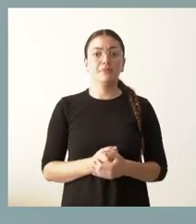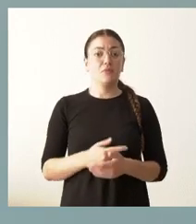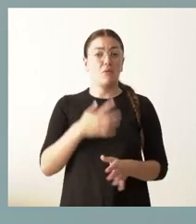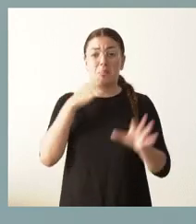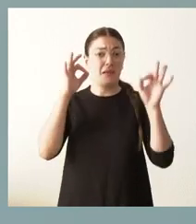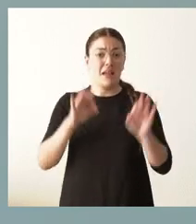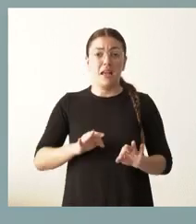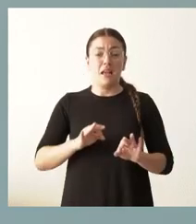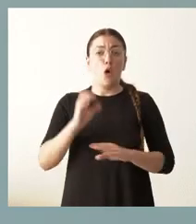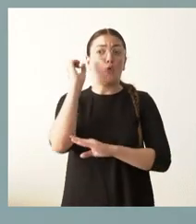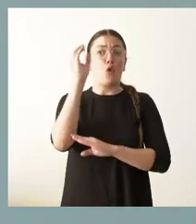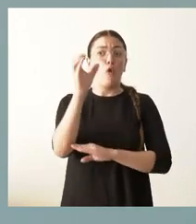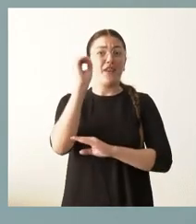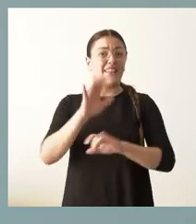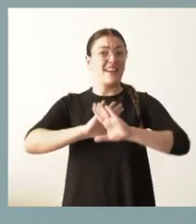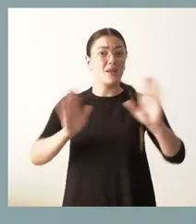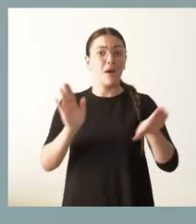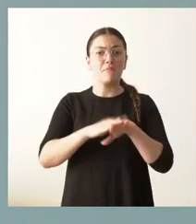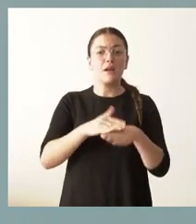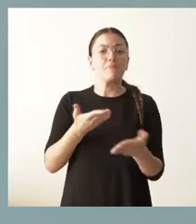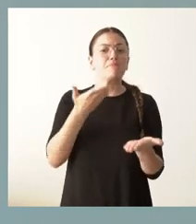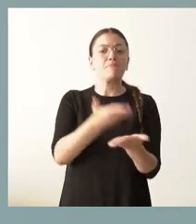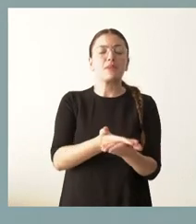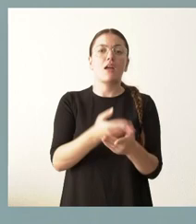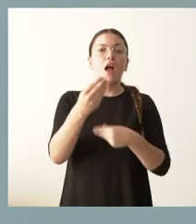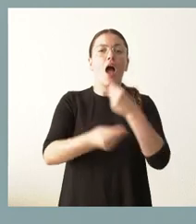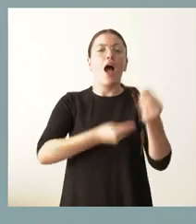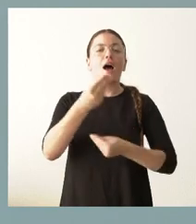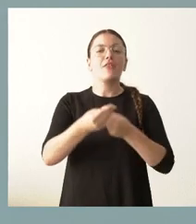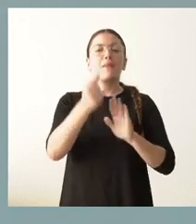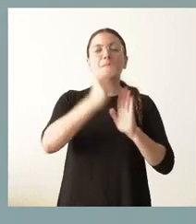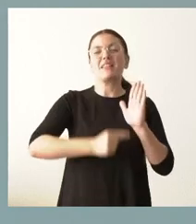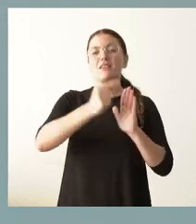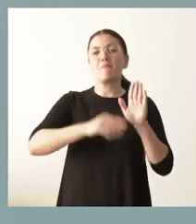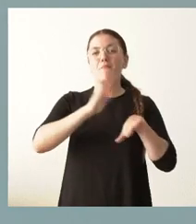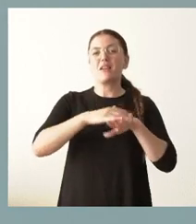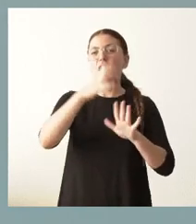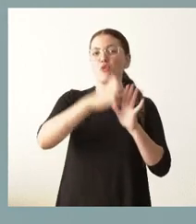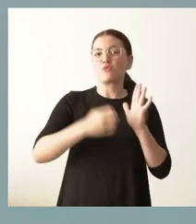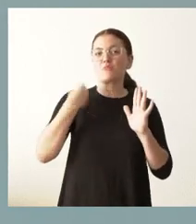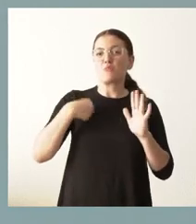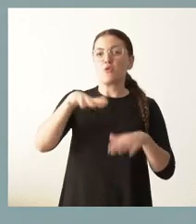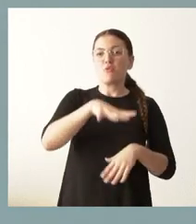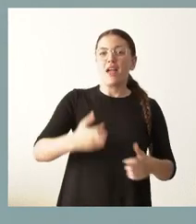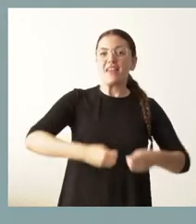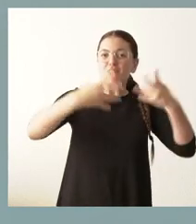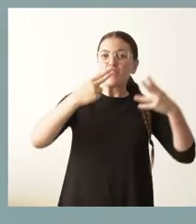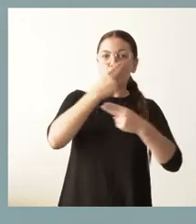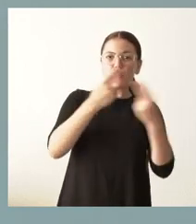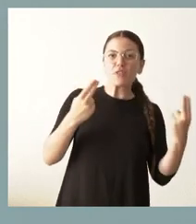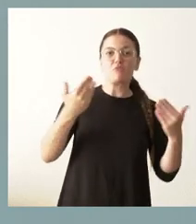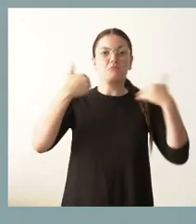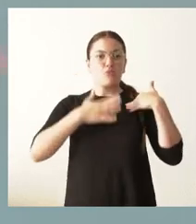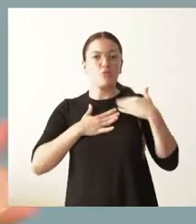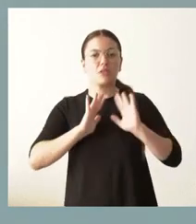sectorial para pedirnos que tomemos medidas de ahorro dentro del ámbito de nuestros propios edificios públicos, de nuestras propias competencias, de nuestros propios servicios